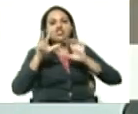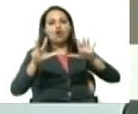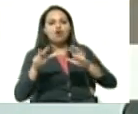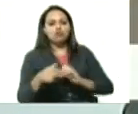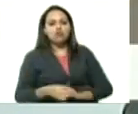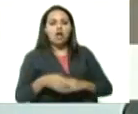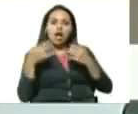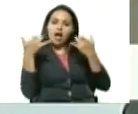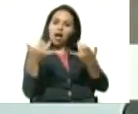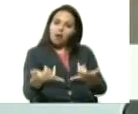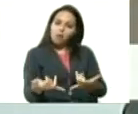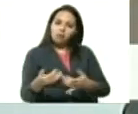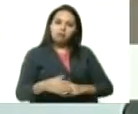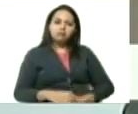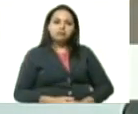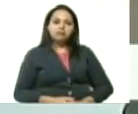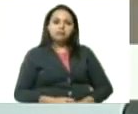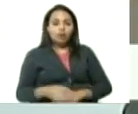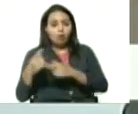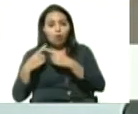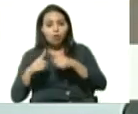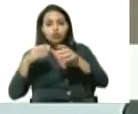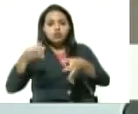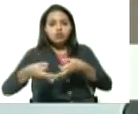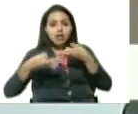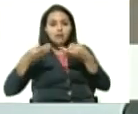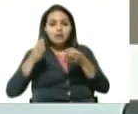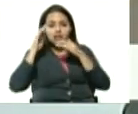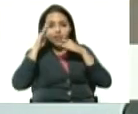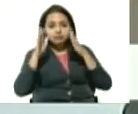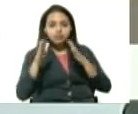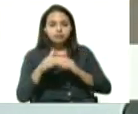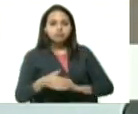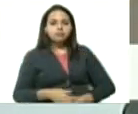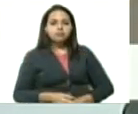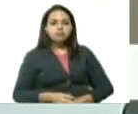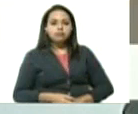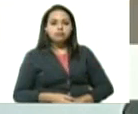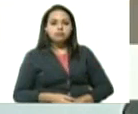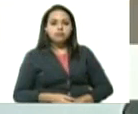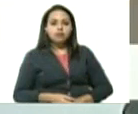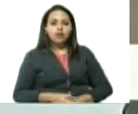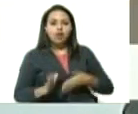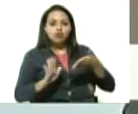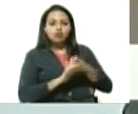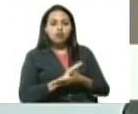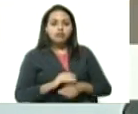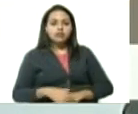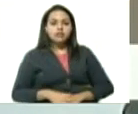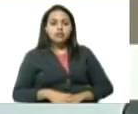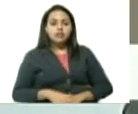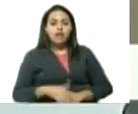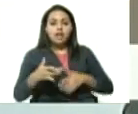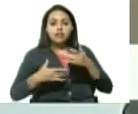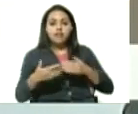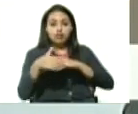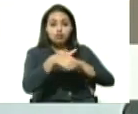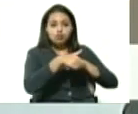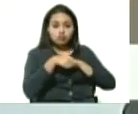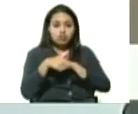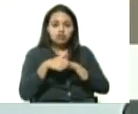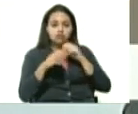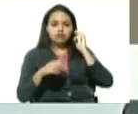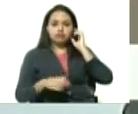tenemos otro caso que usted siempre ha llamado la atención a raíz de un evento en Trujillo que son los casos